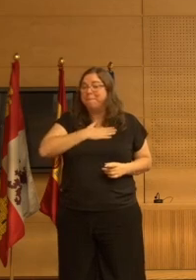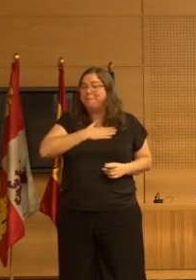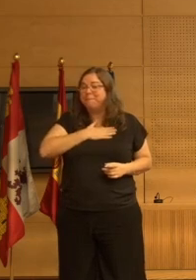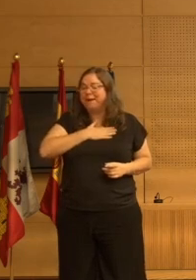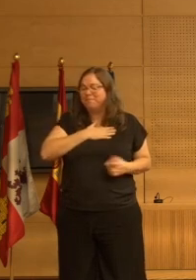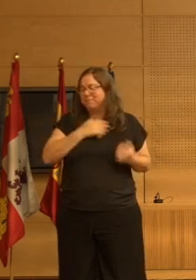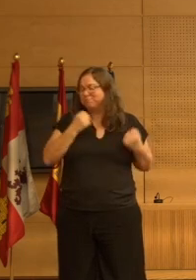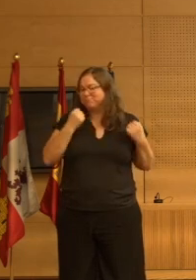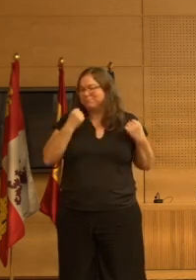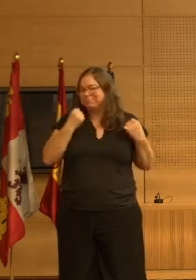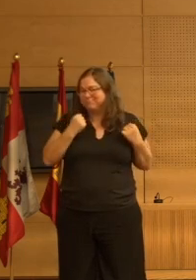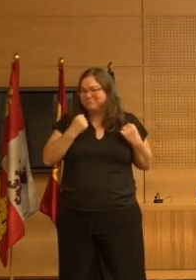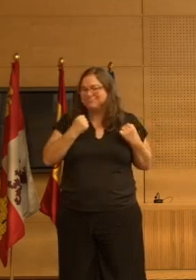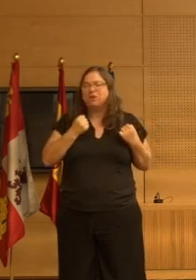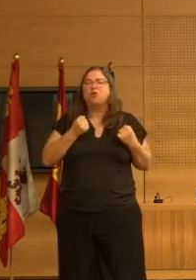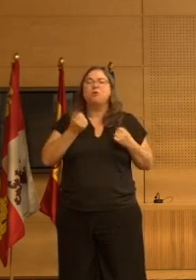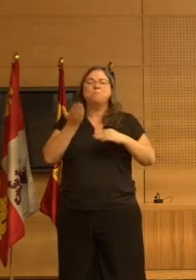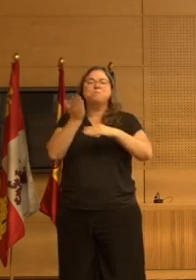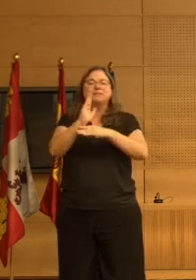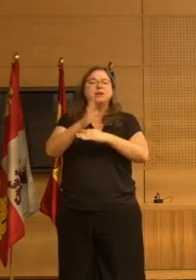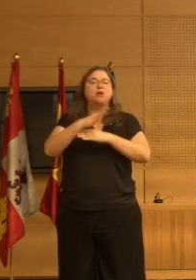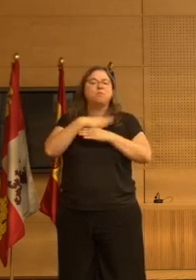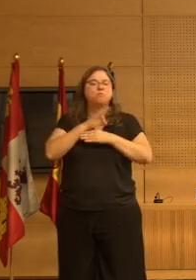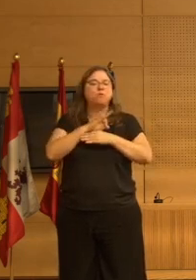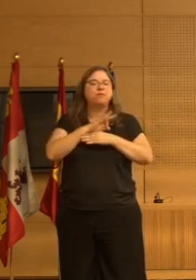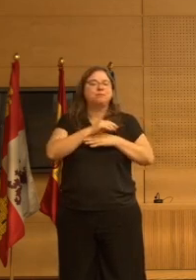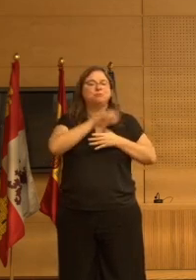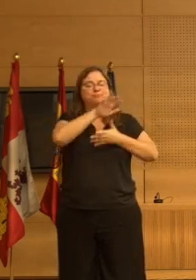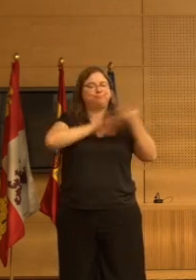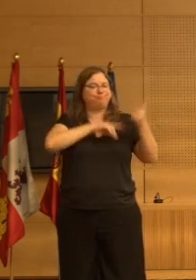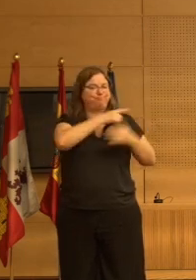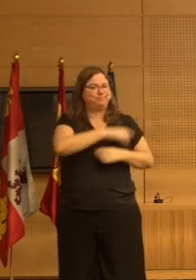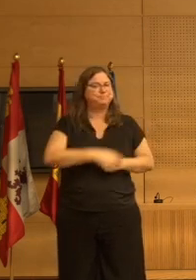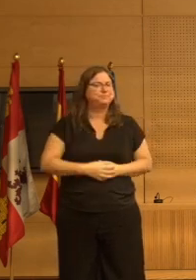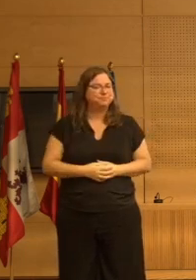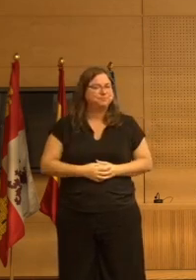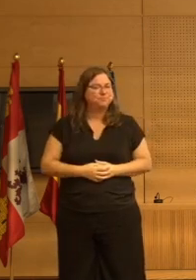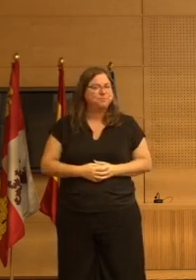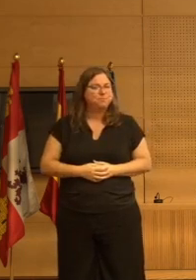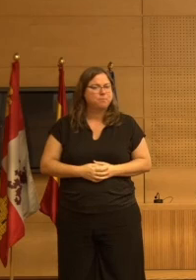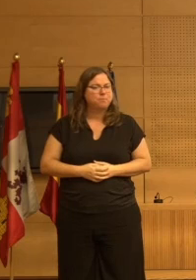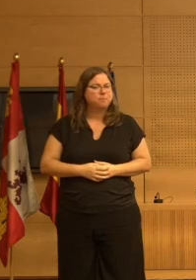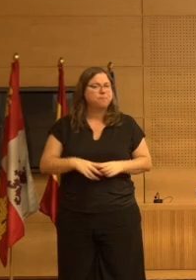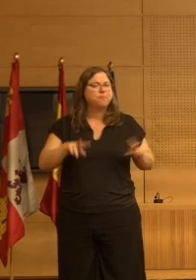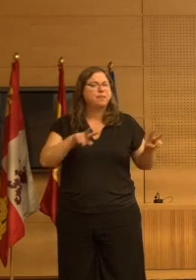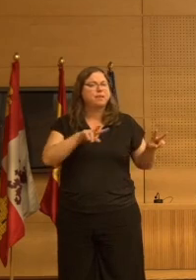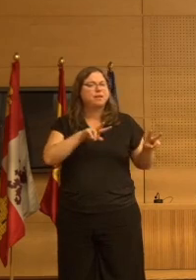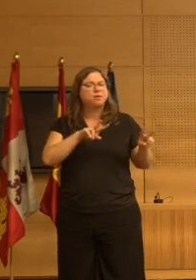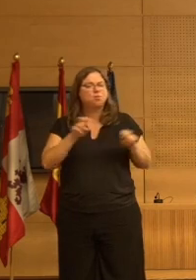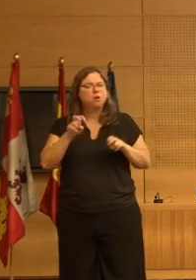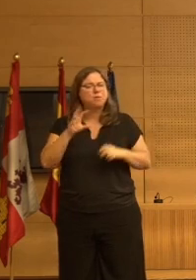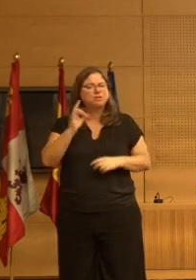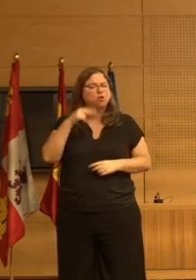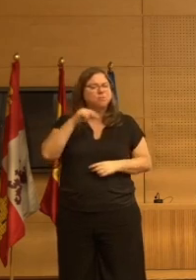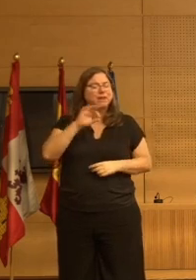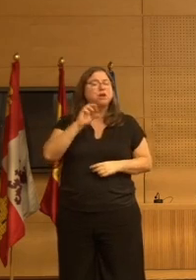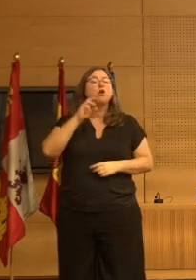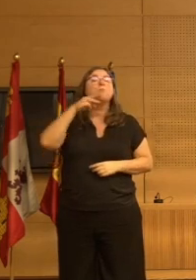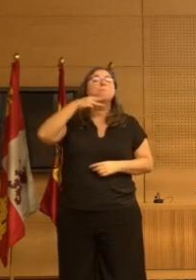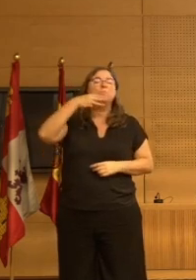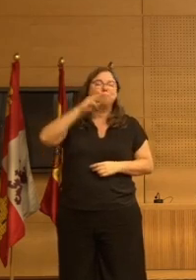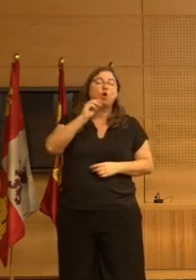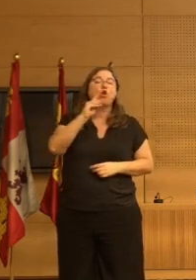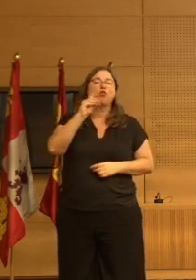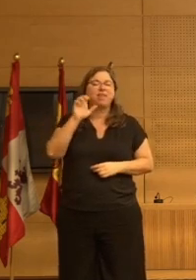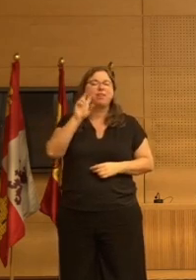una suerte poder presentarles a ustedes estos resultados la nueva versión de CROME CROME 2.0